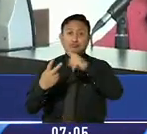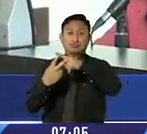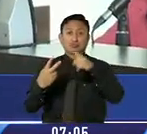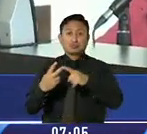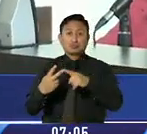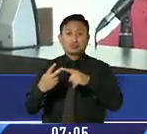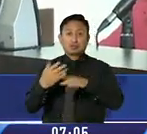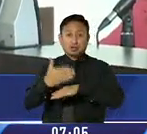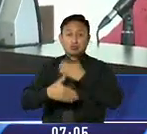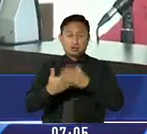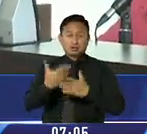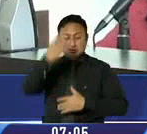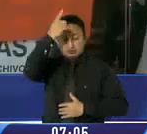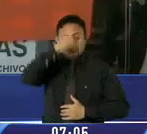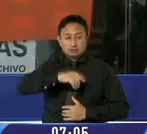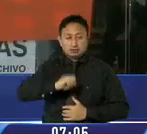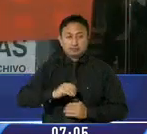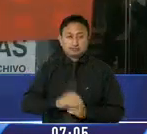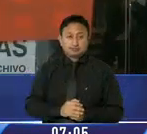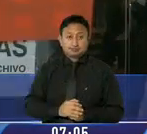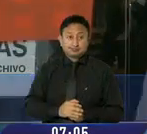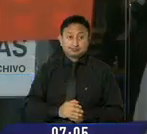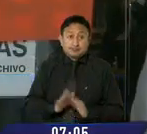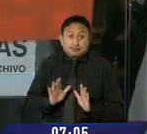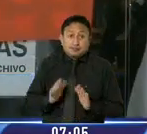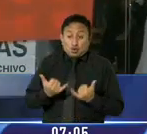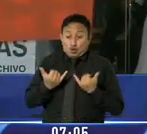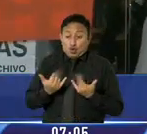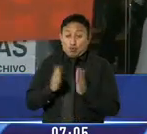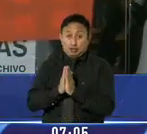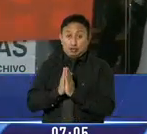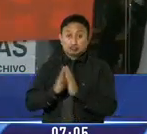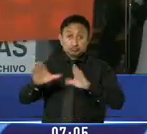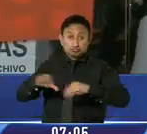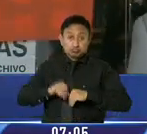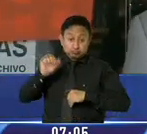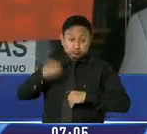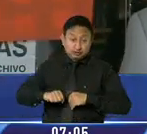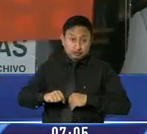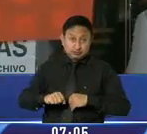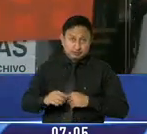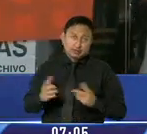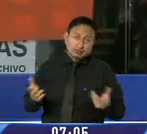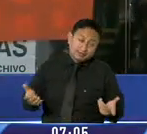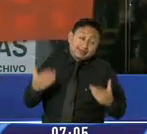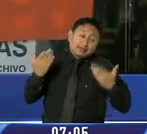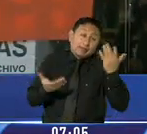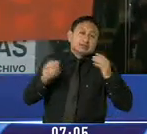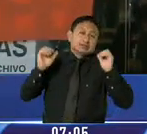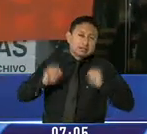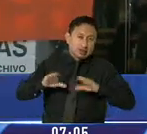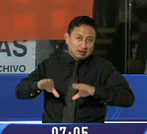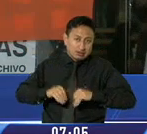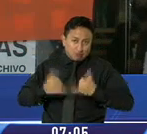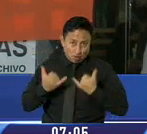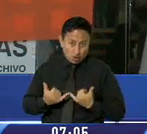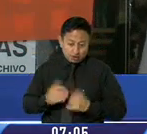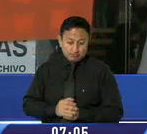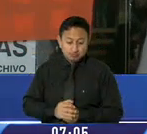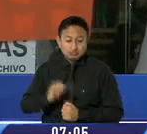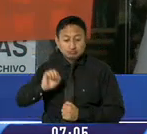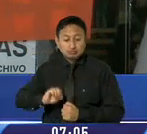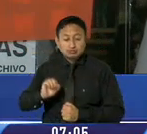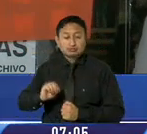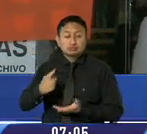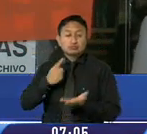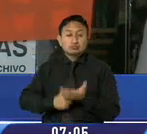pronunciarán en las próximas horas. Si es que hoy se acepta la recusación, lo cual consideraría que no va a pasar, pero si llegara a pasar aquello, lo que sucede es